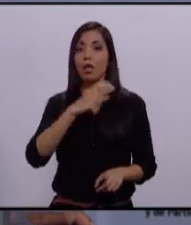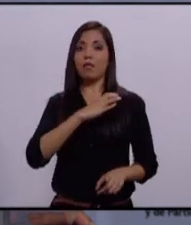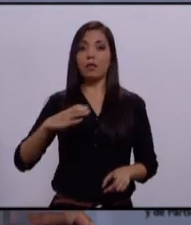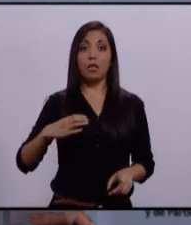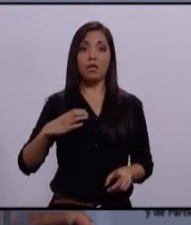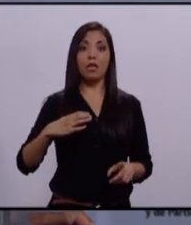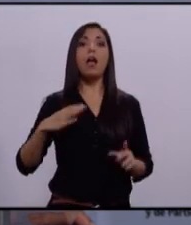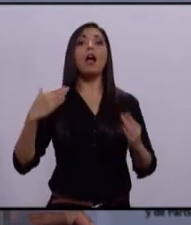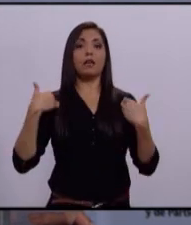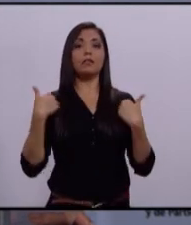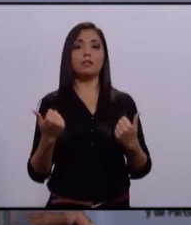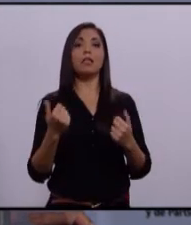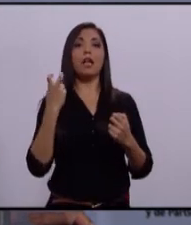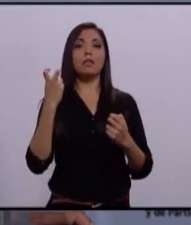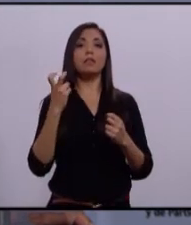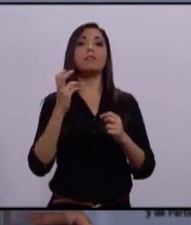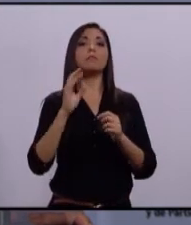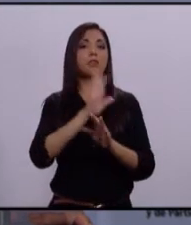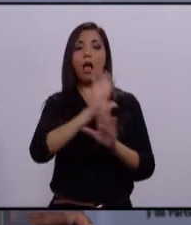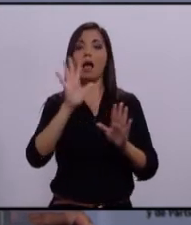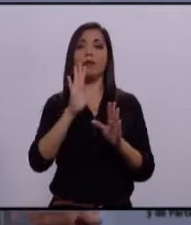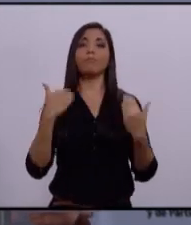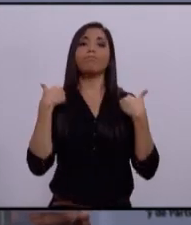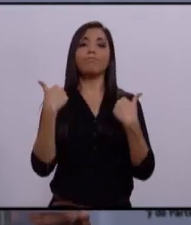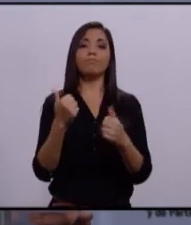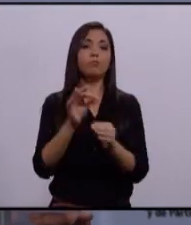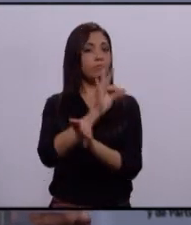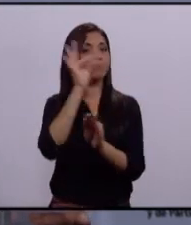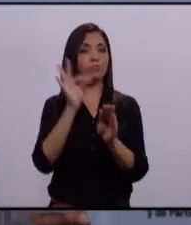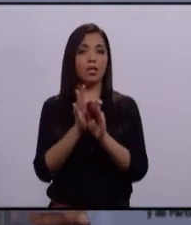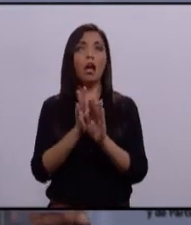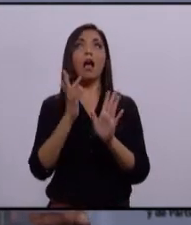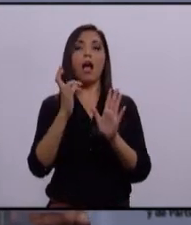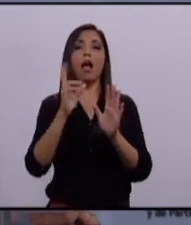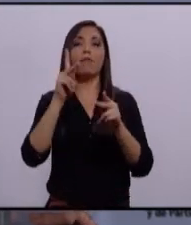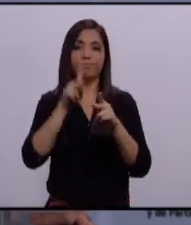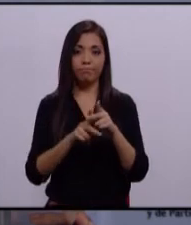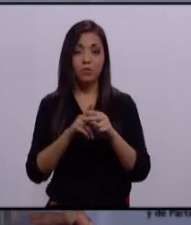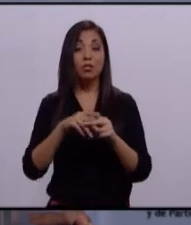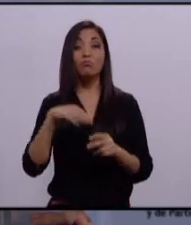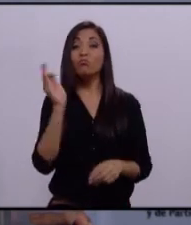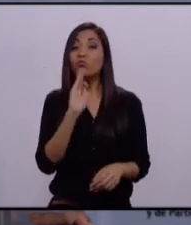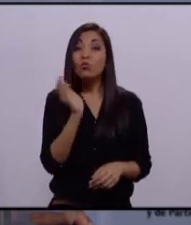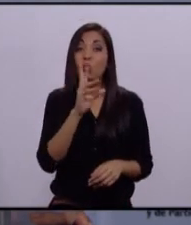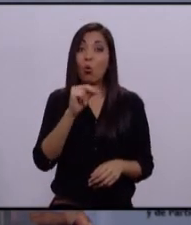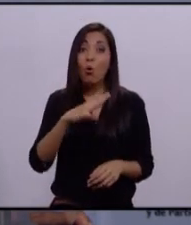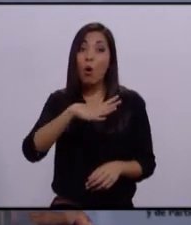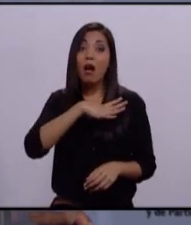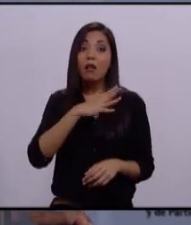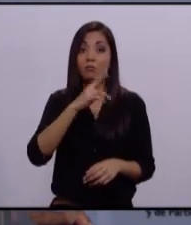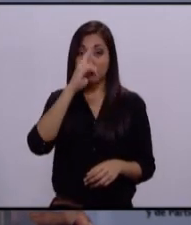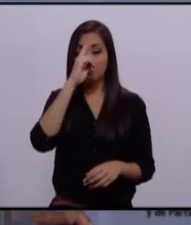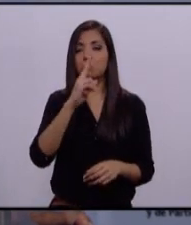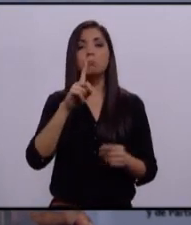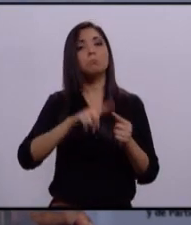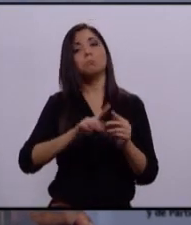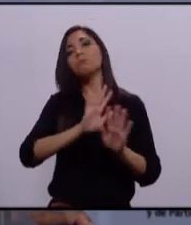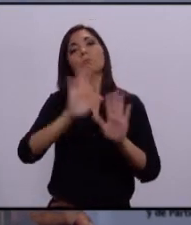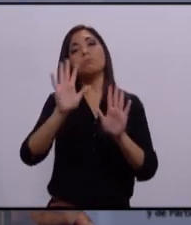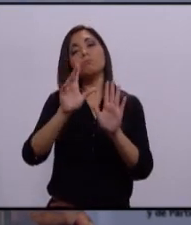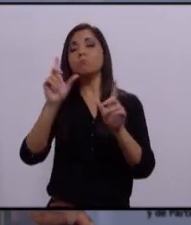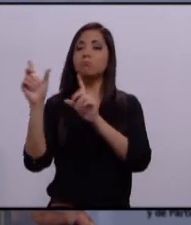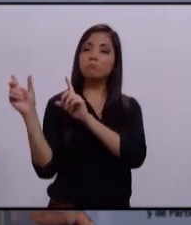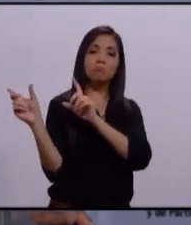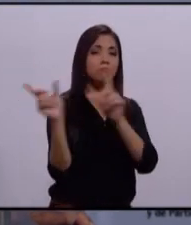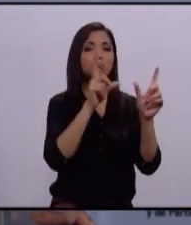una señal para hacerle saber que debe concluir su participación. De no respetarse los tiempos estipulados, se suprimirá